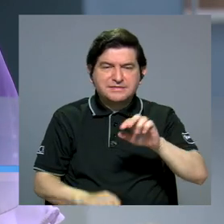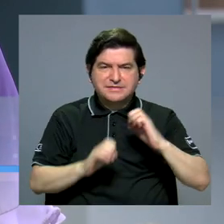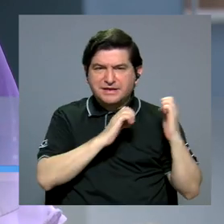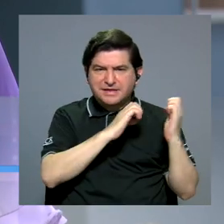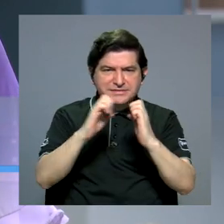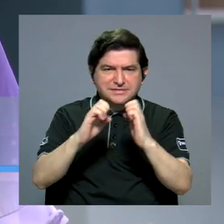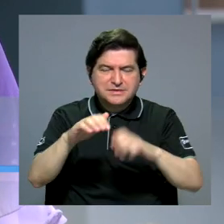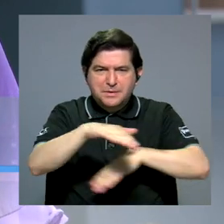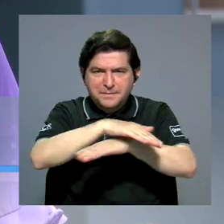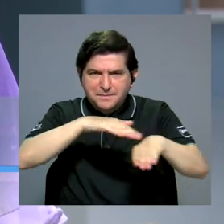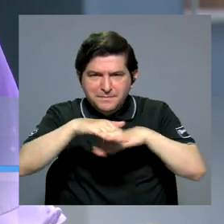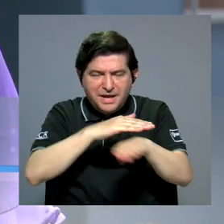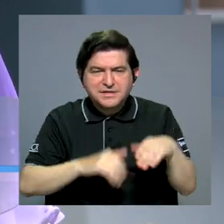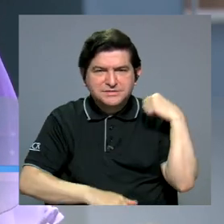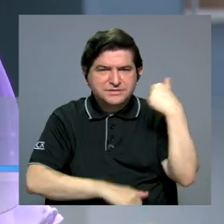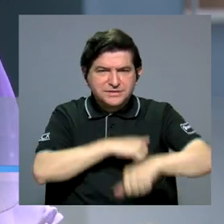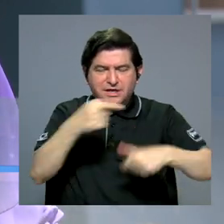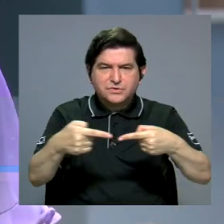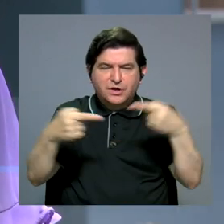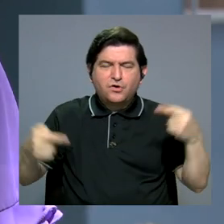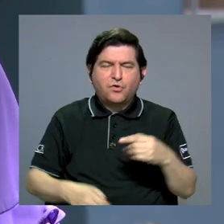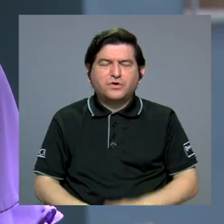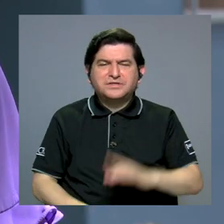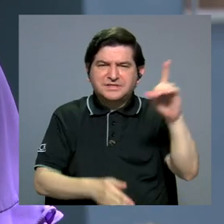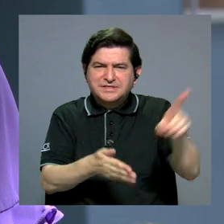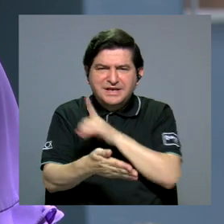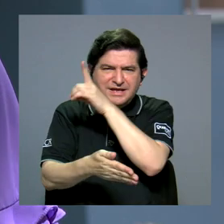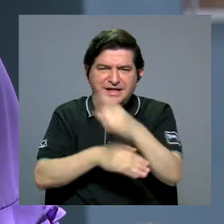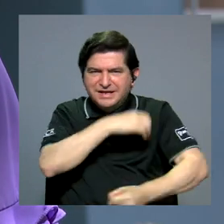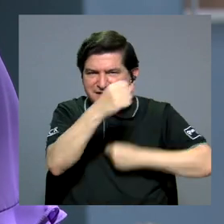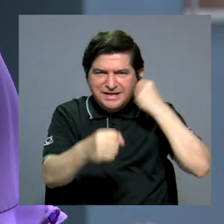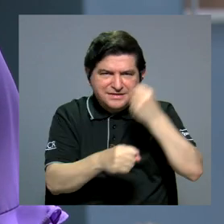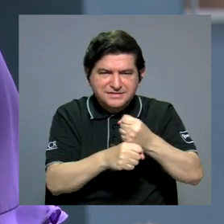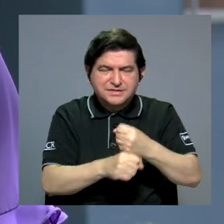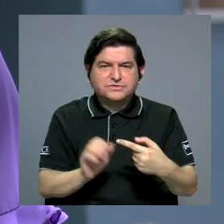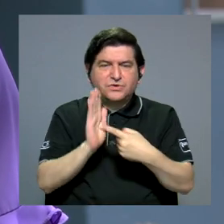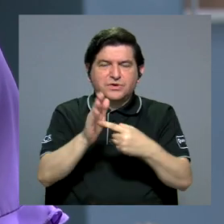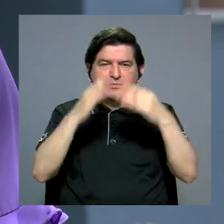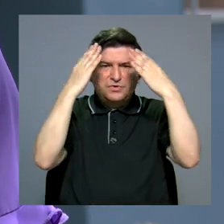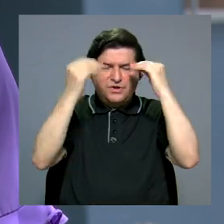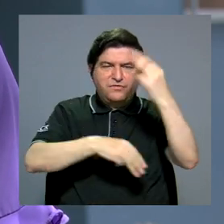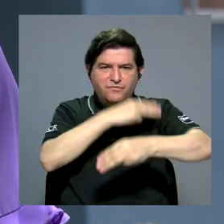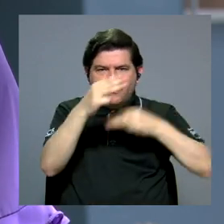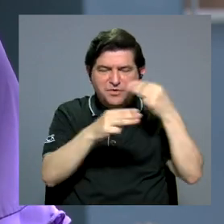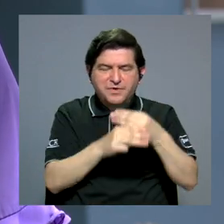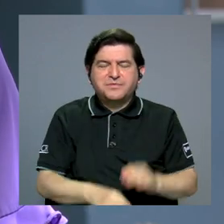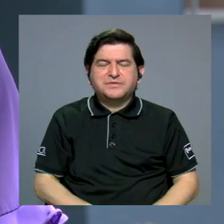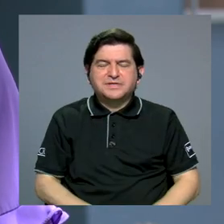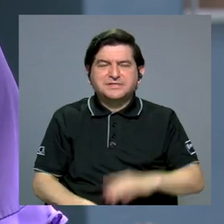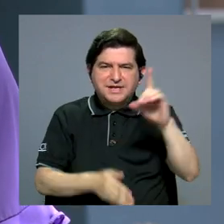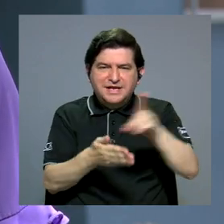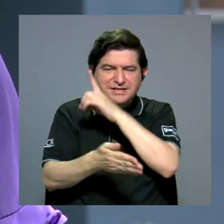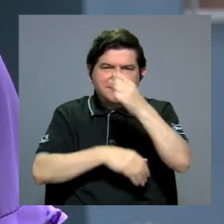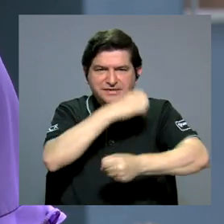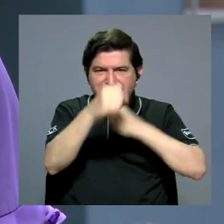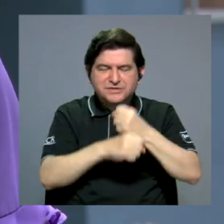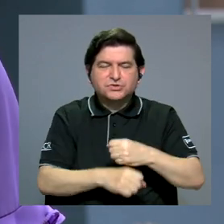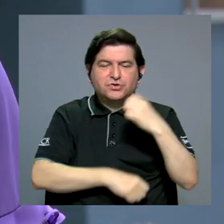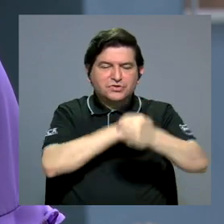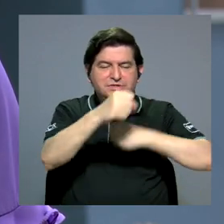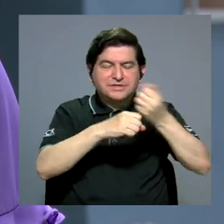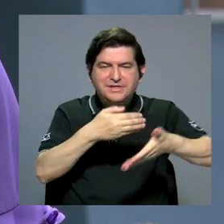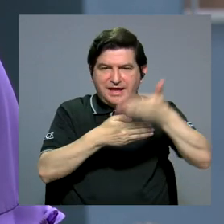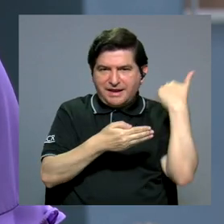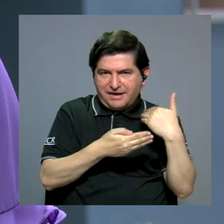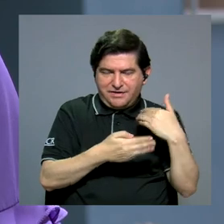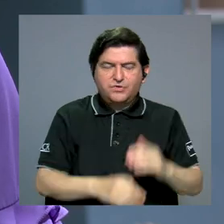estrategias básicas de lucha contra el edadismo que indica el informe mundial de edadismo que recién salió el año